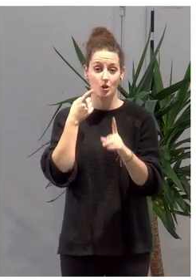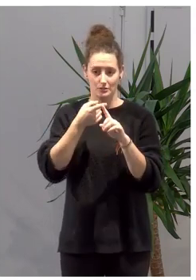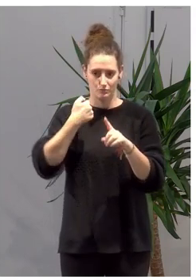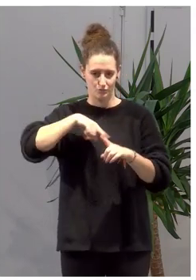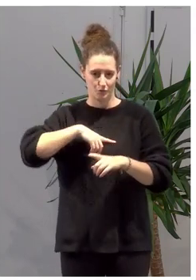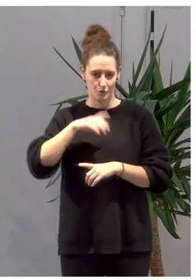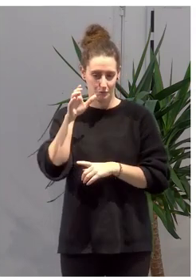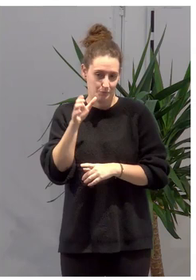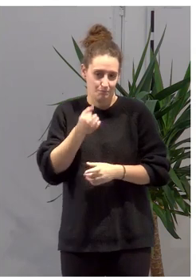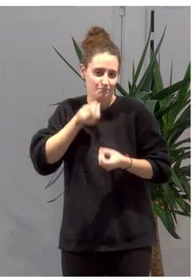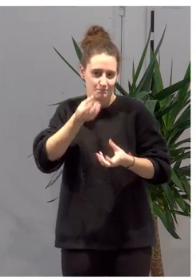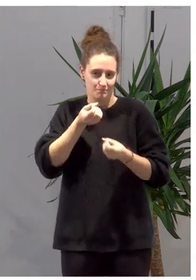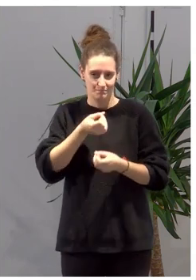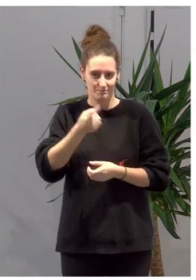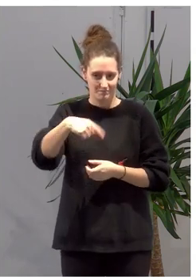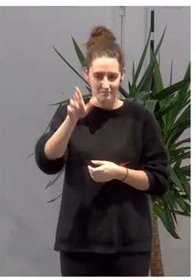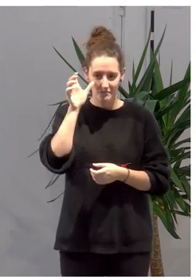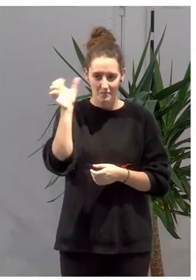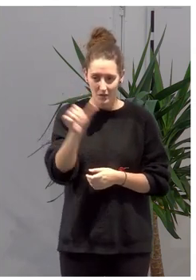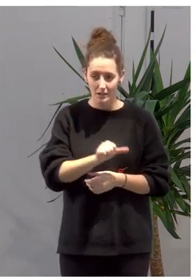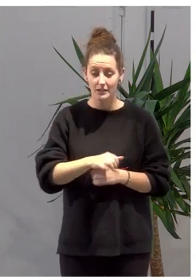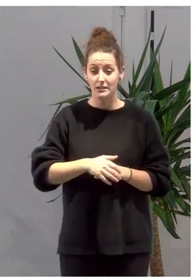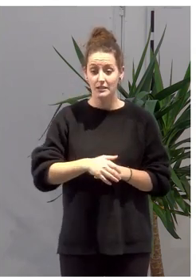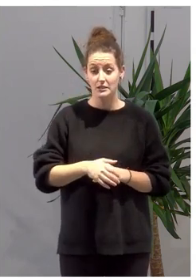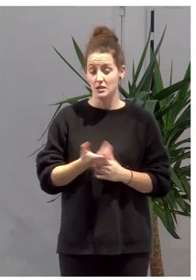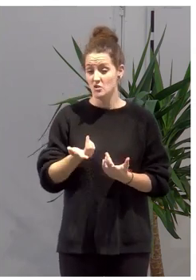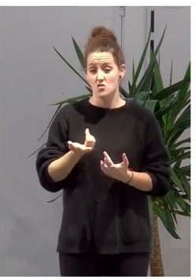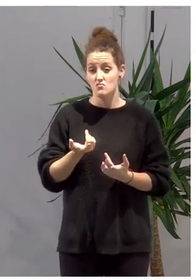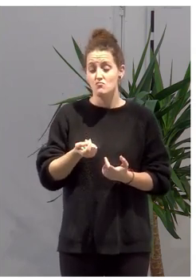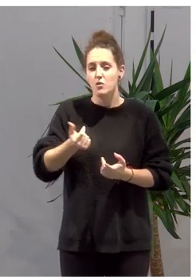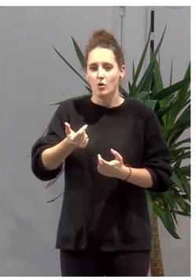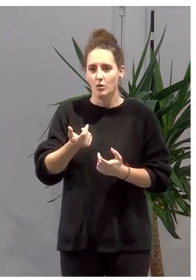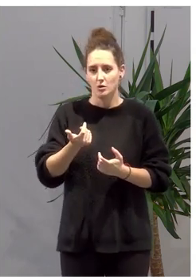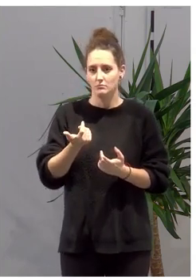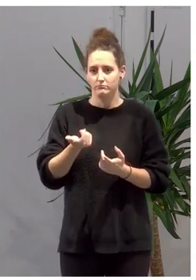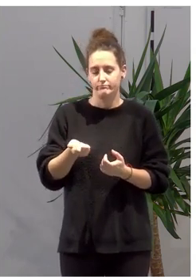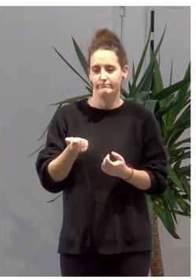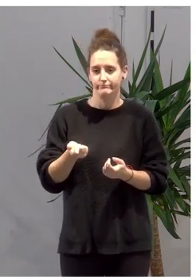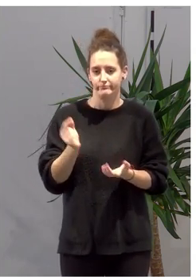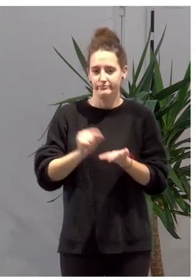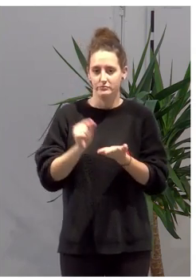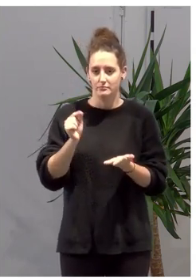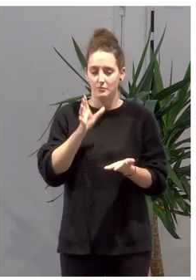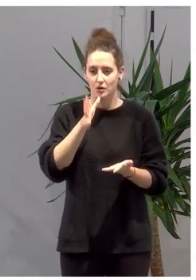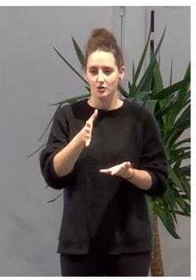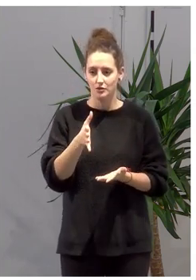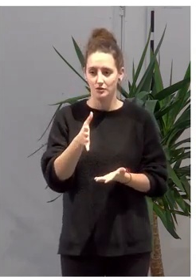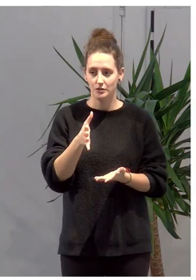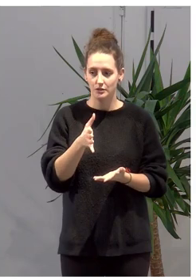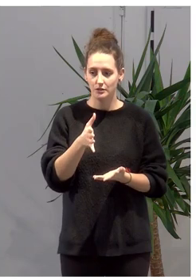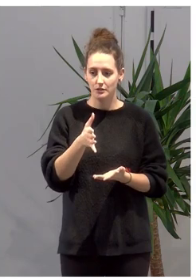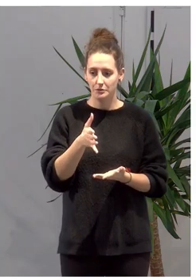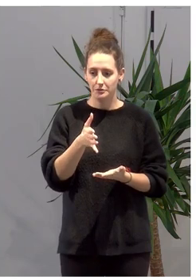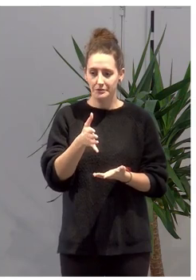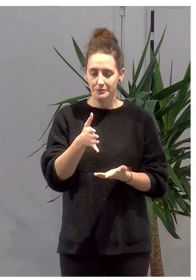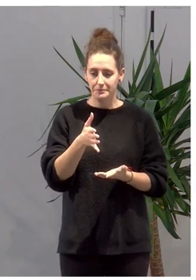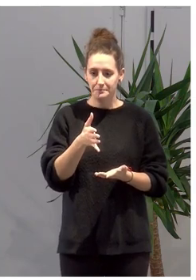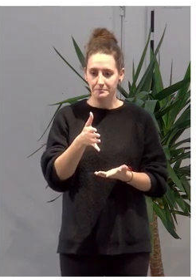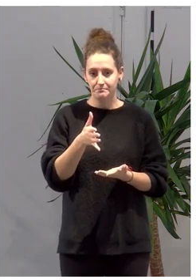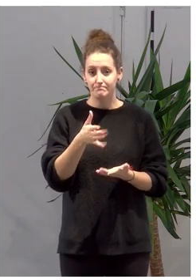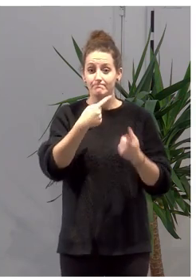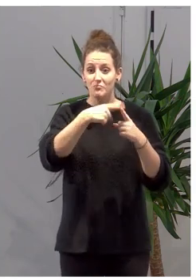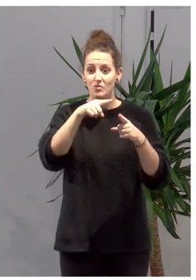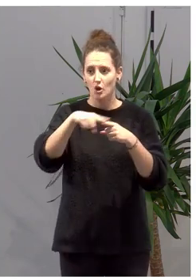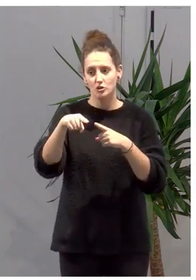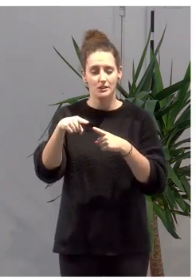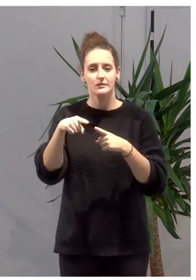contar. Ha sido así un poco precipitado porque las cosas se han ido